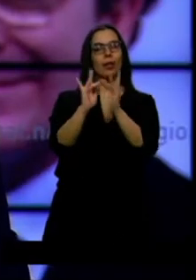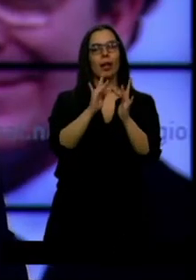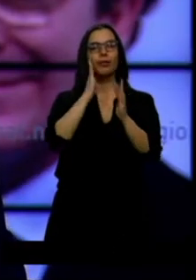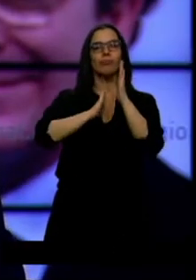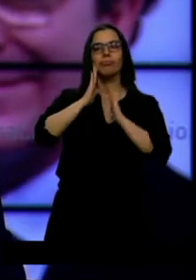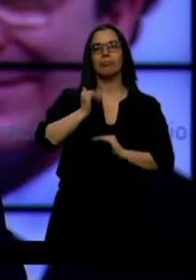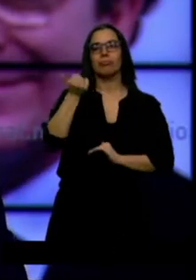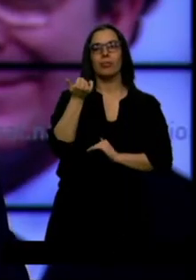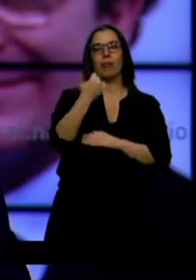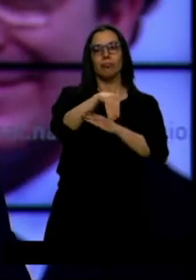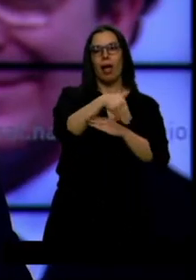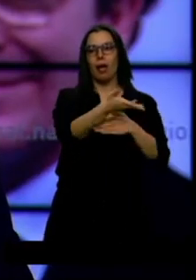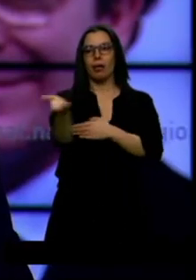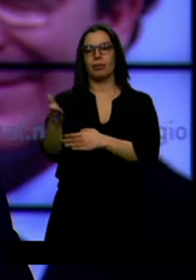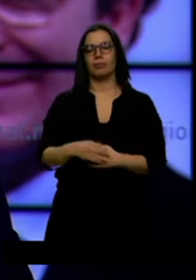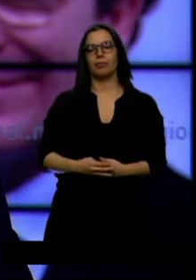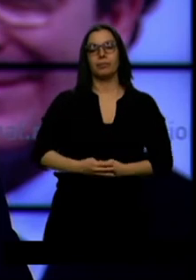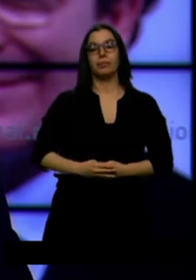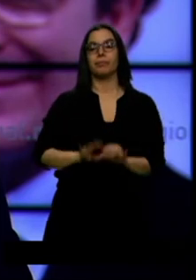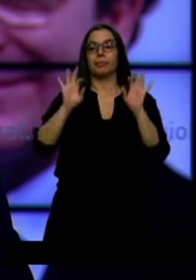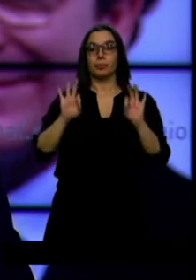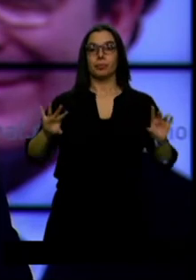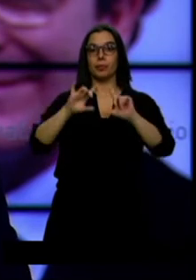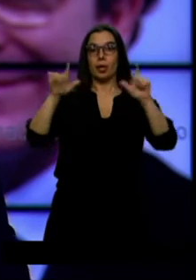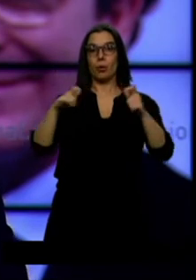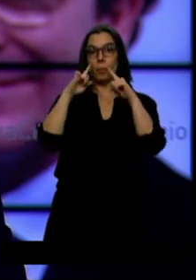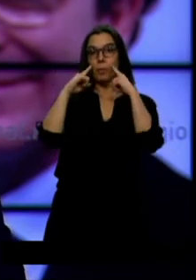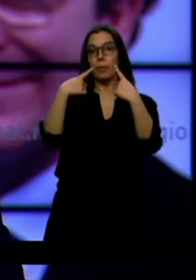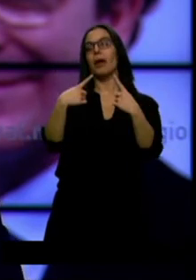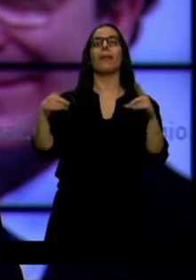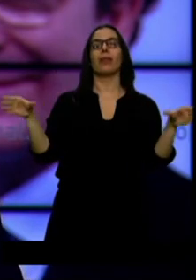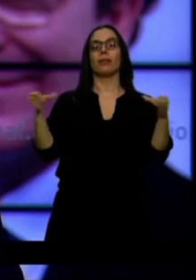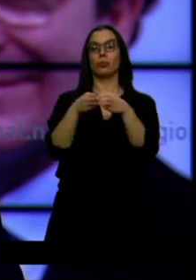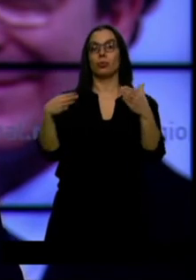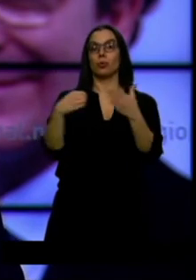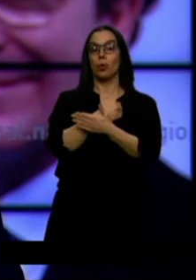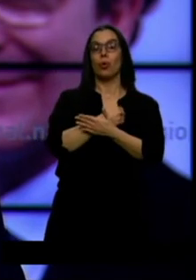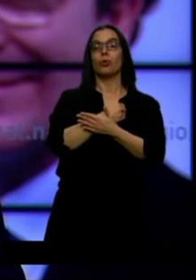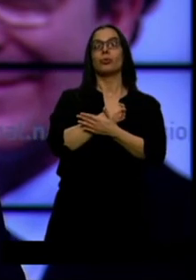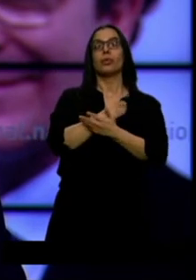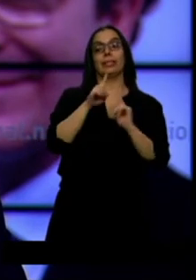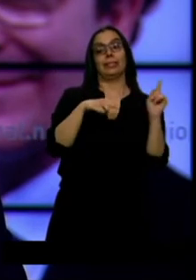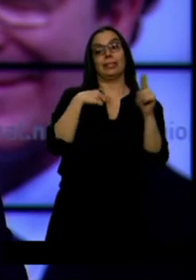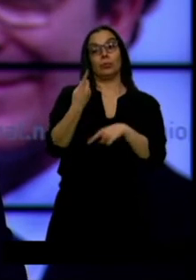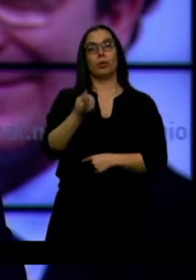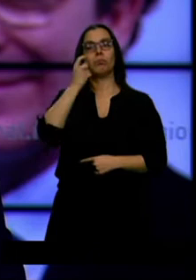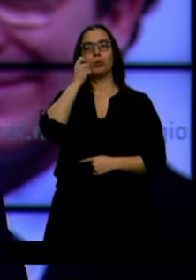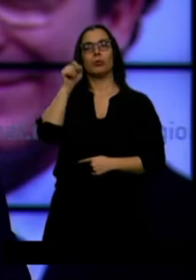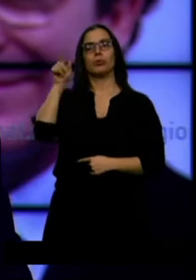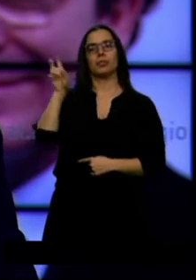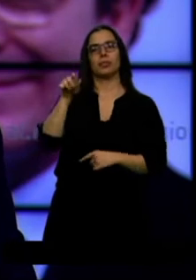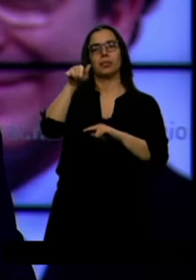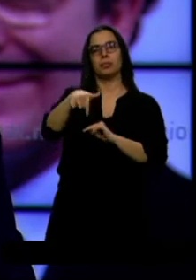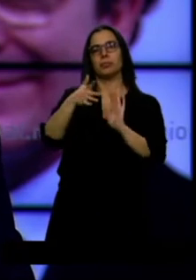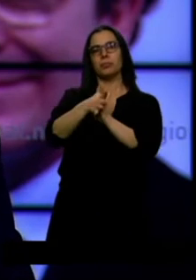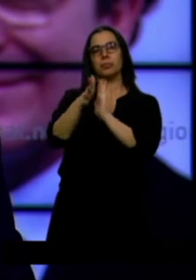Después de esa primera reunión con los candidatos a las capitales de provincia, Alfonso Fernández Mañueco desgranaba objetivos, compromisos y retos